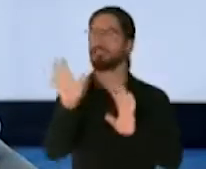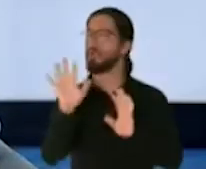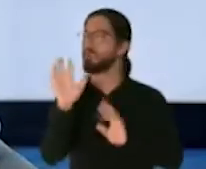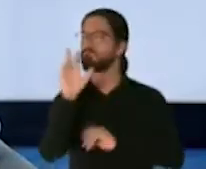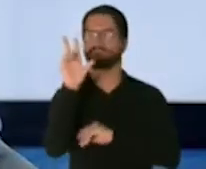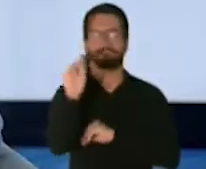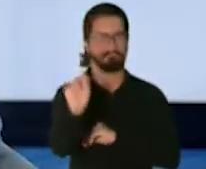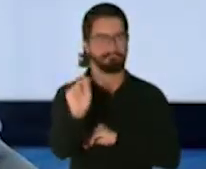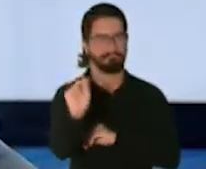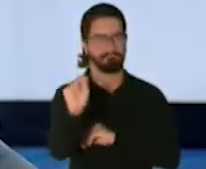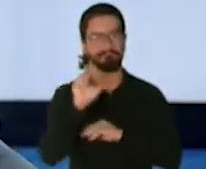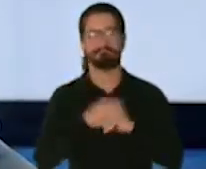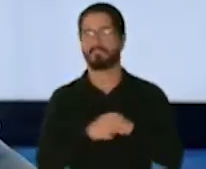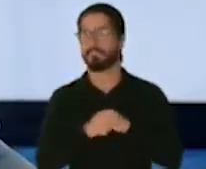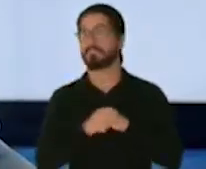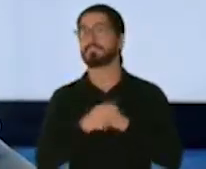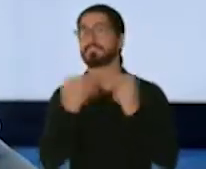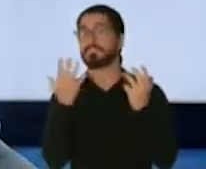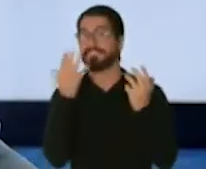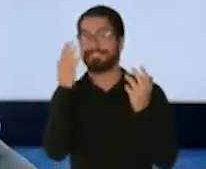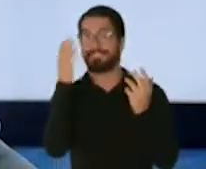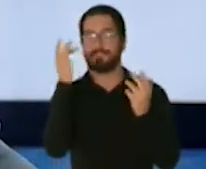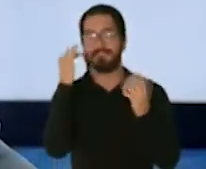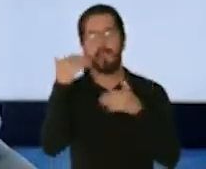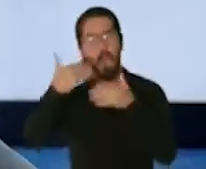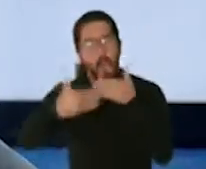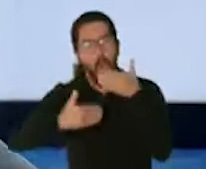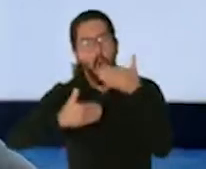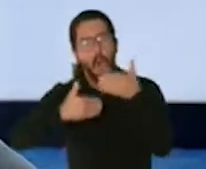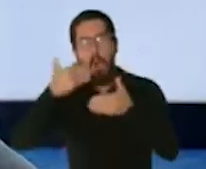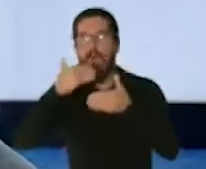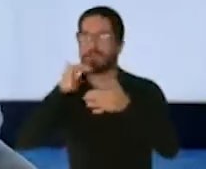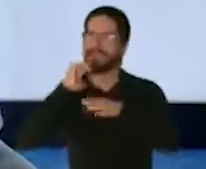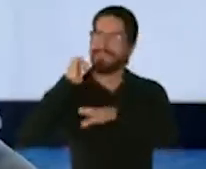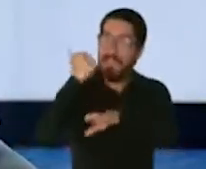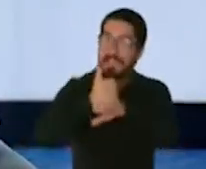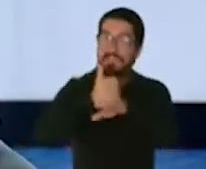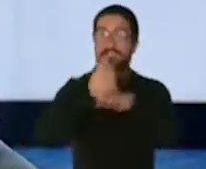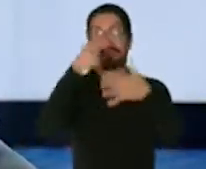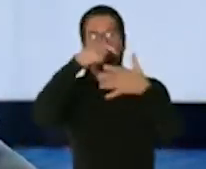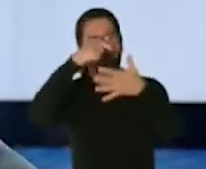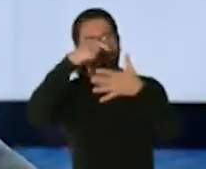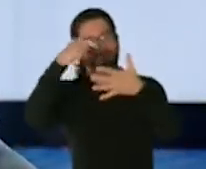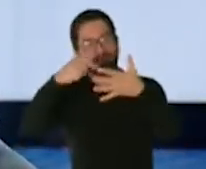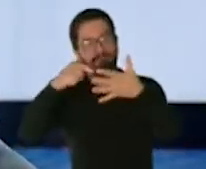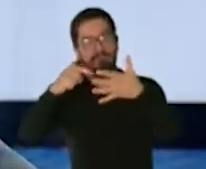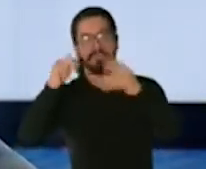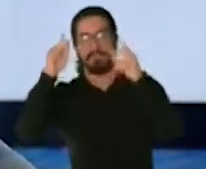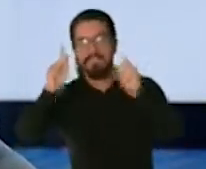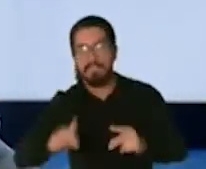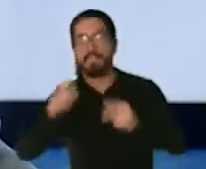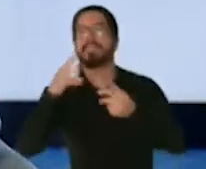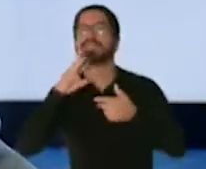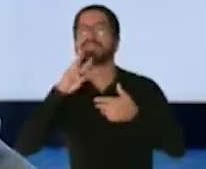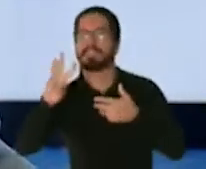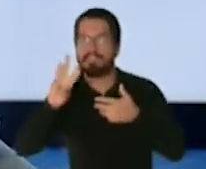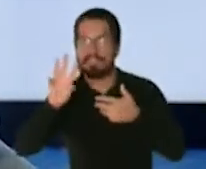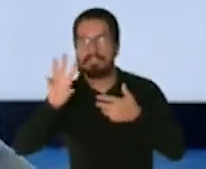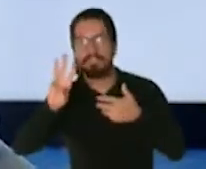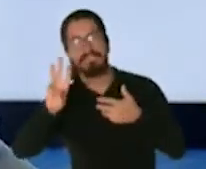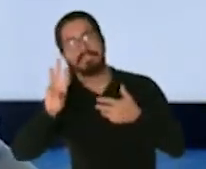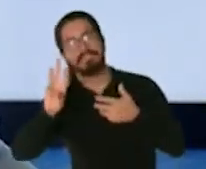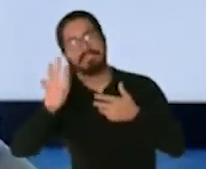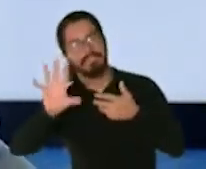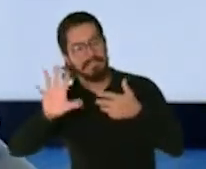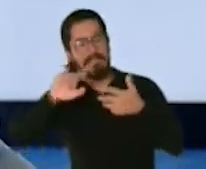Por ejemplo, como dije, es importante que las personas que tienen 65 años o más las reciban, que las personas